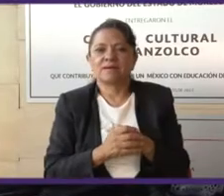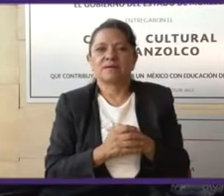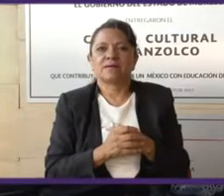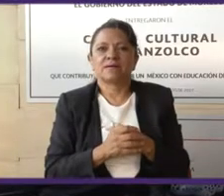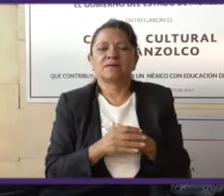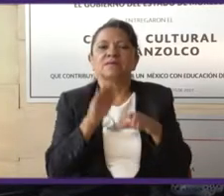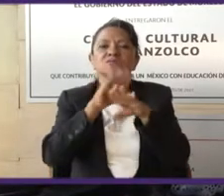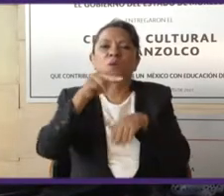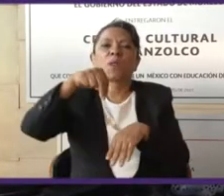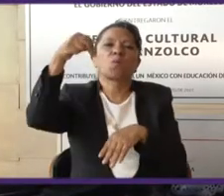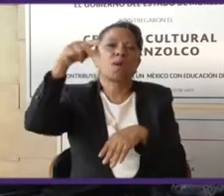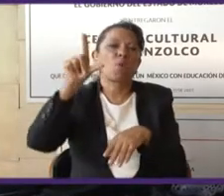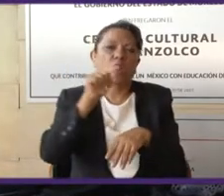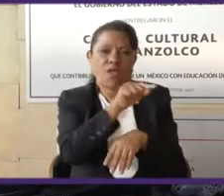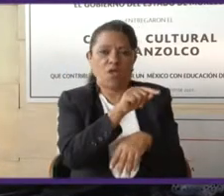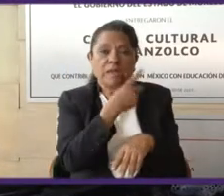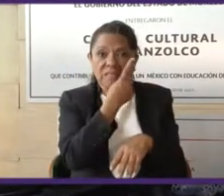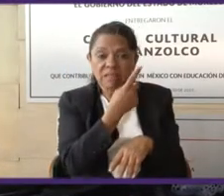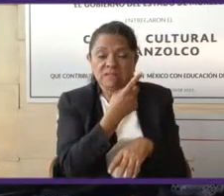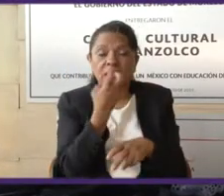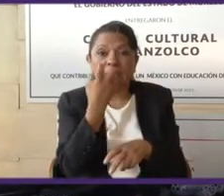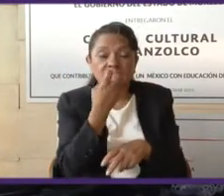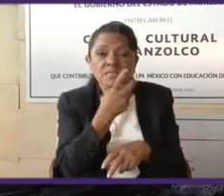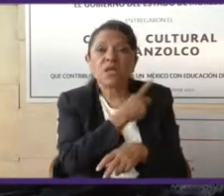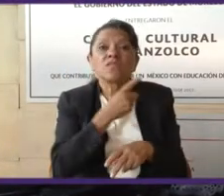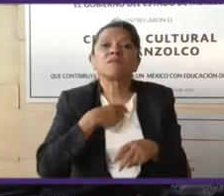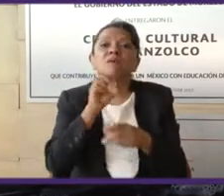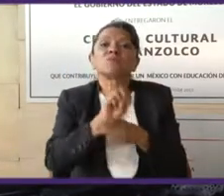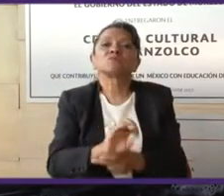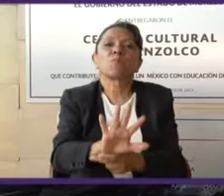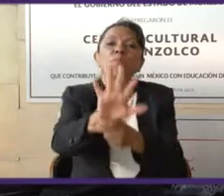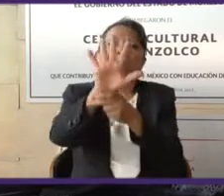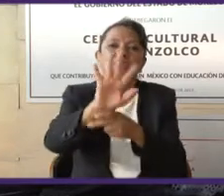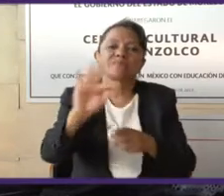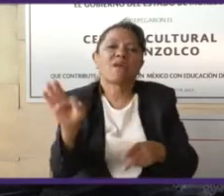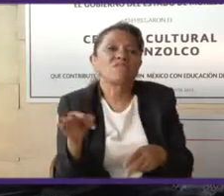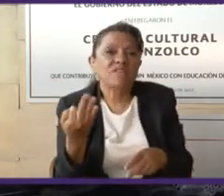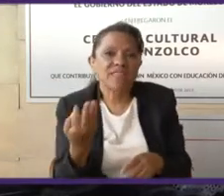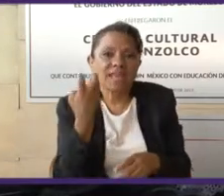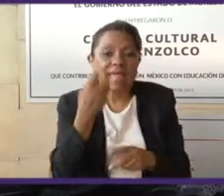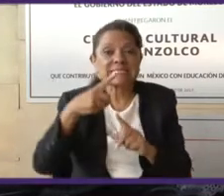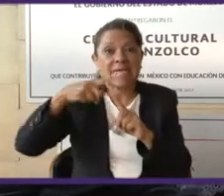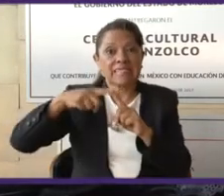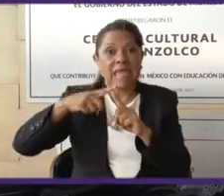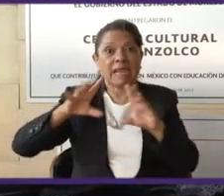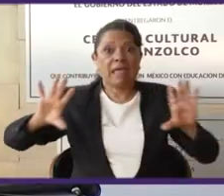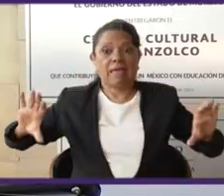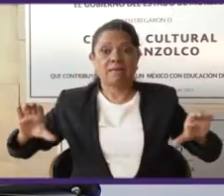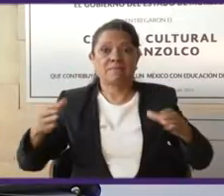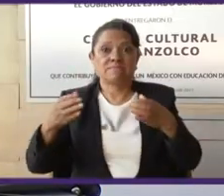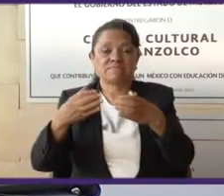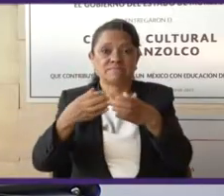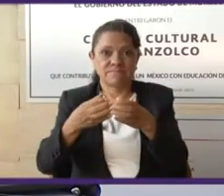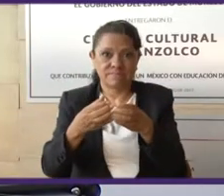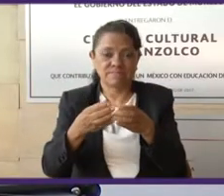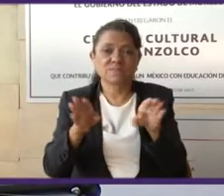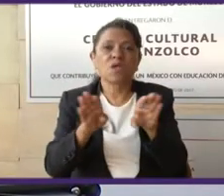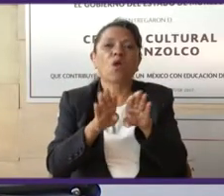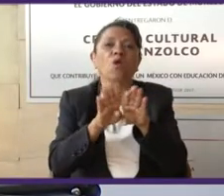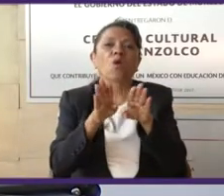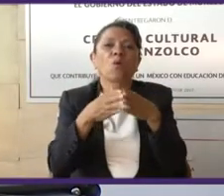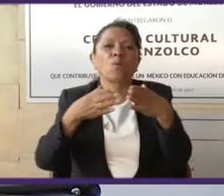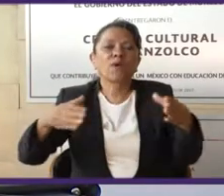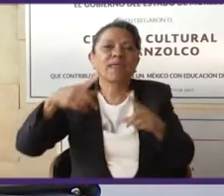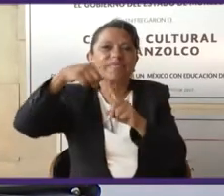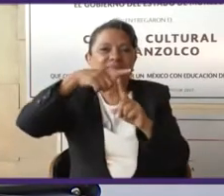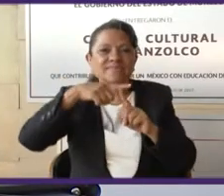caso de Nuevo León, pero que esto lo tenemos que proyectar a nivel federal. Es una tarea colectiva, como las grandes tareas